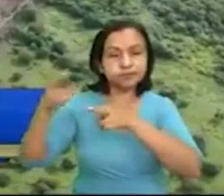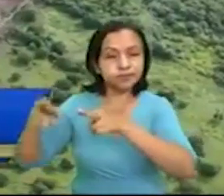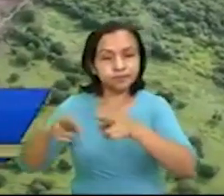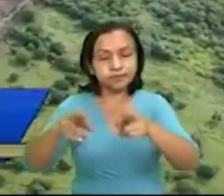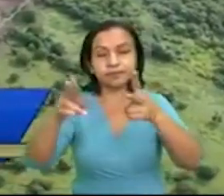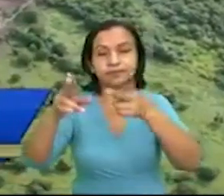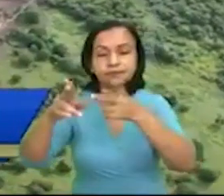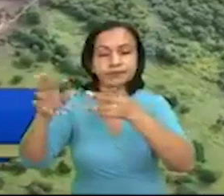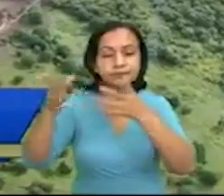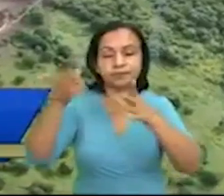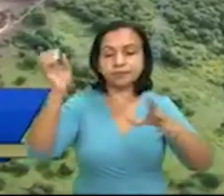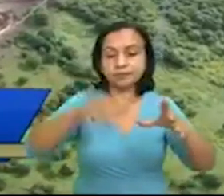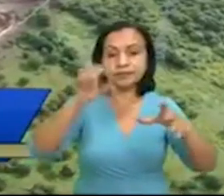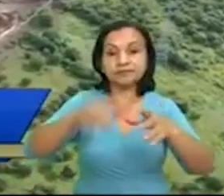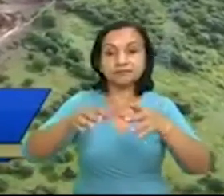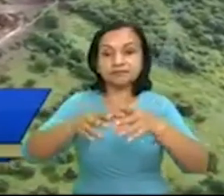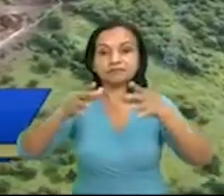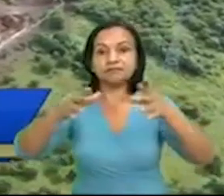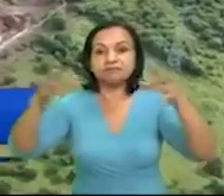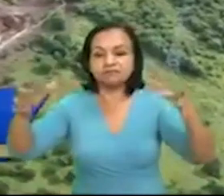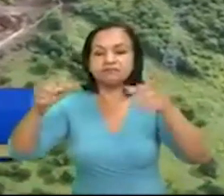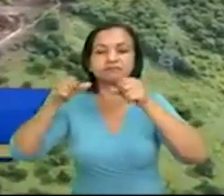y biomasas. Marcos Medina, Noticias 12.